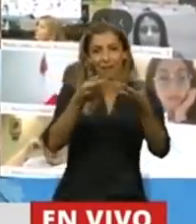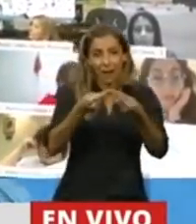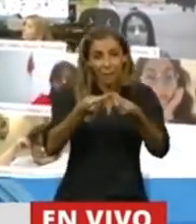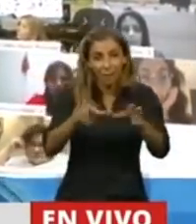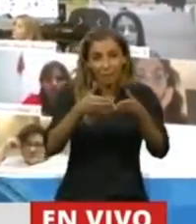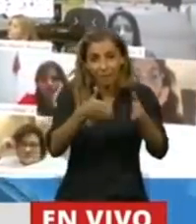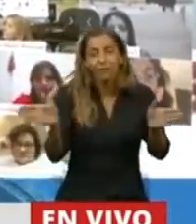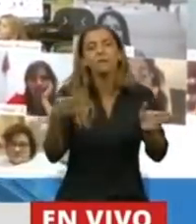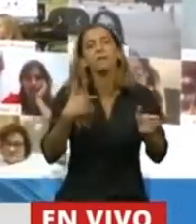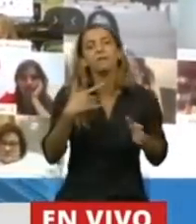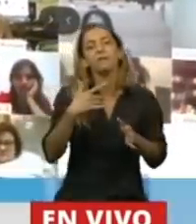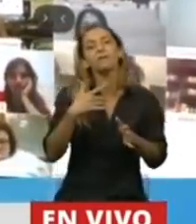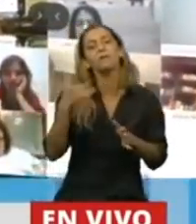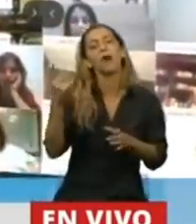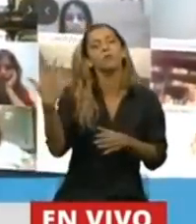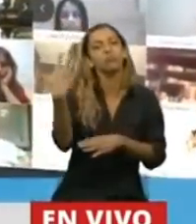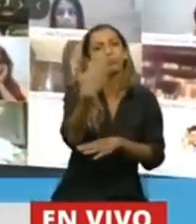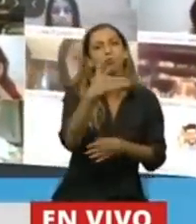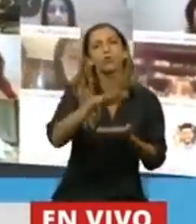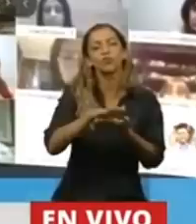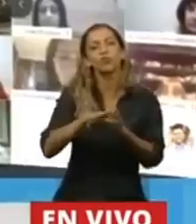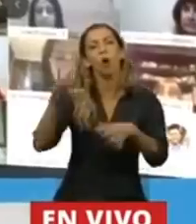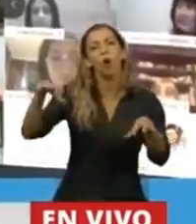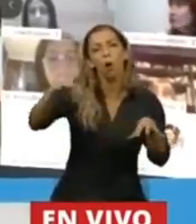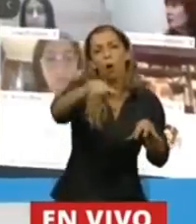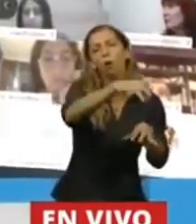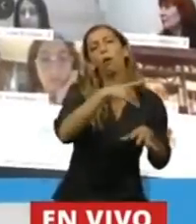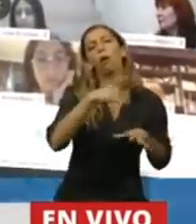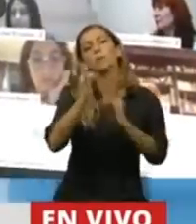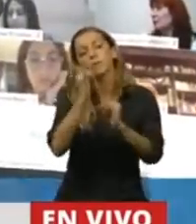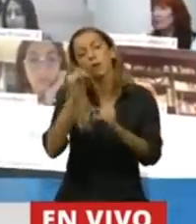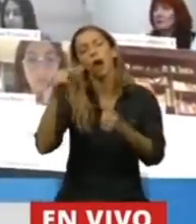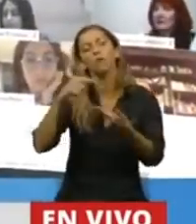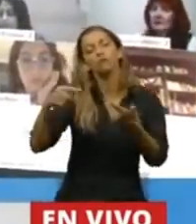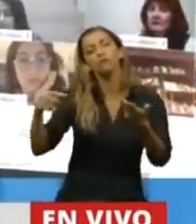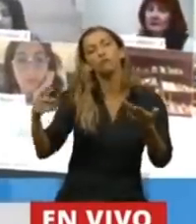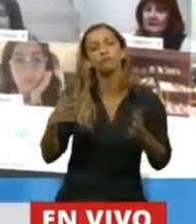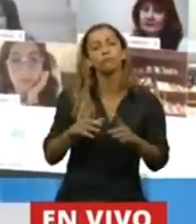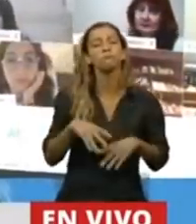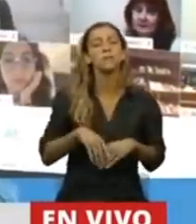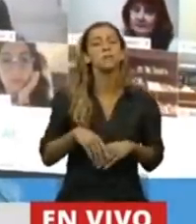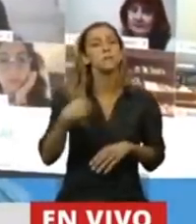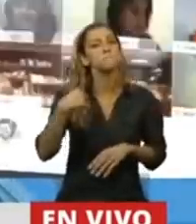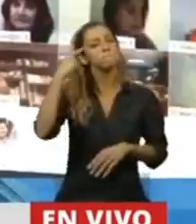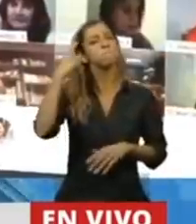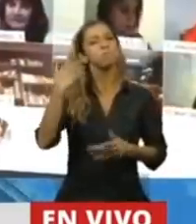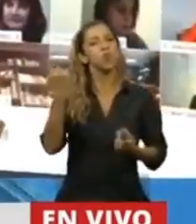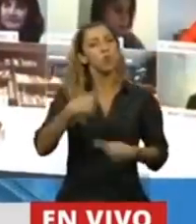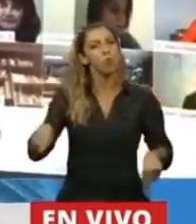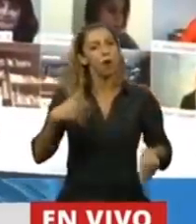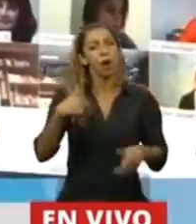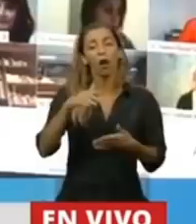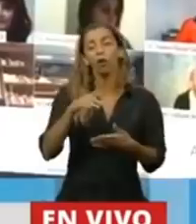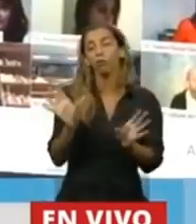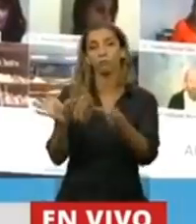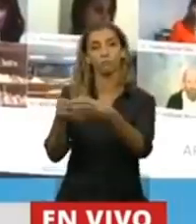instituciones y la verdad que se ha hecho algo el presidente, por ejemplo, con los jefes de bloque